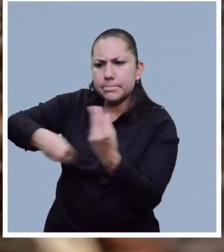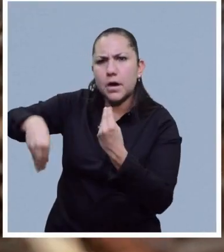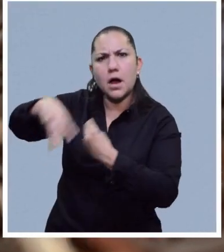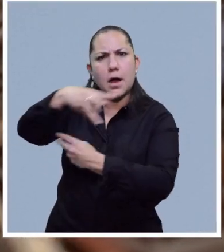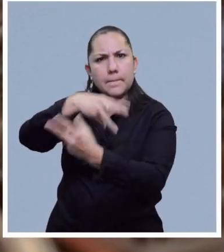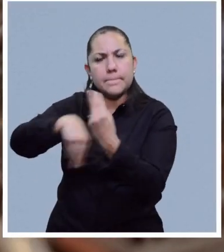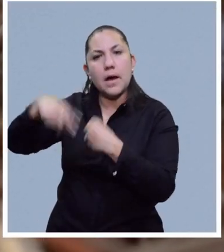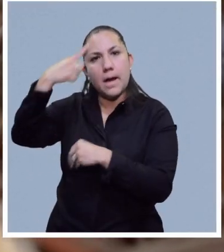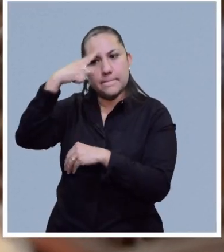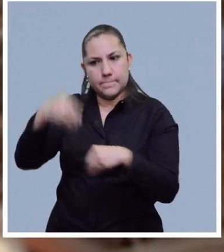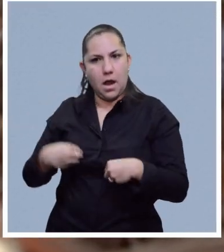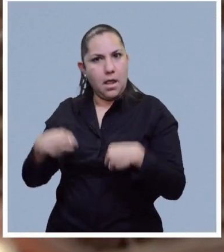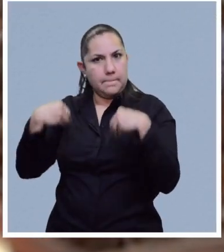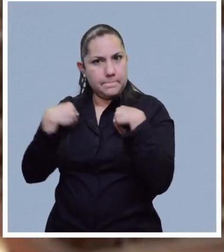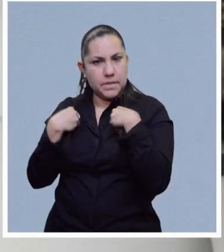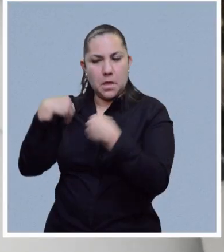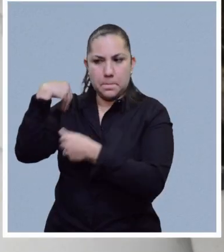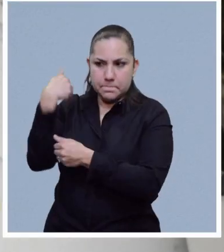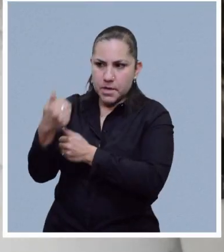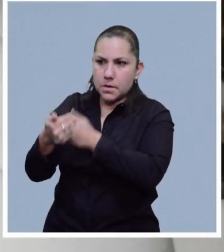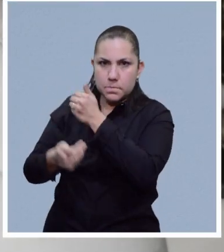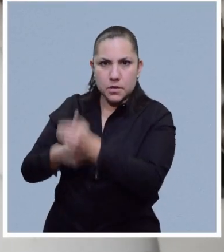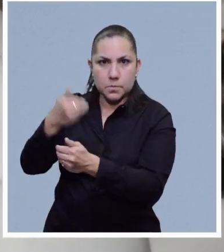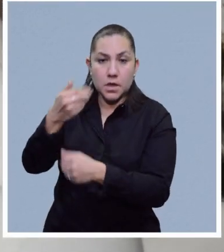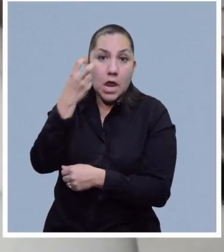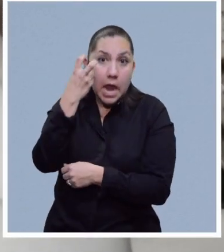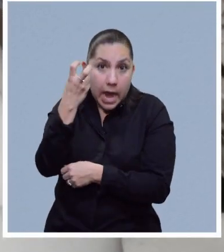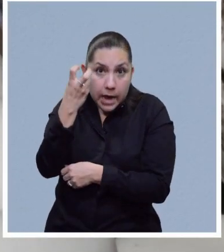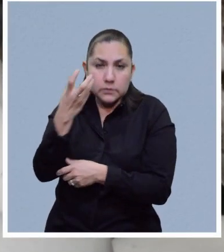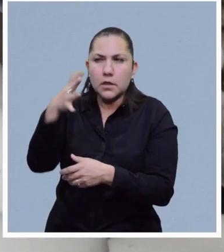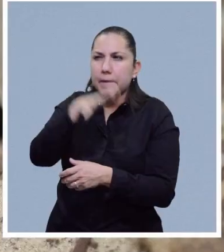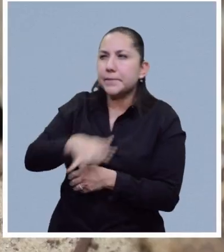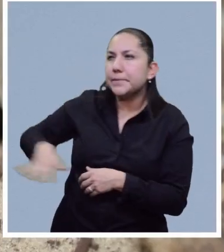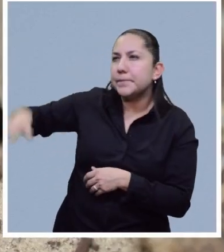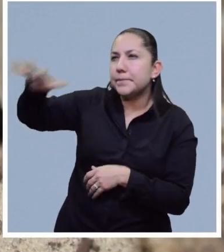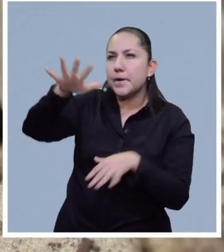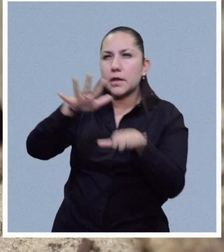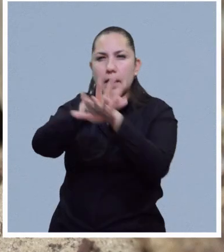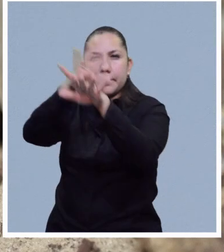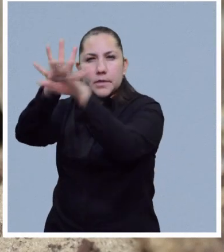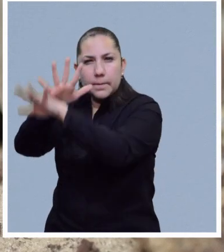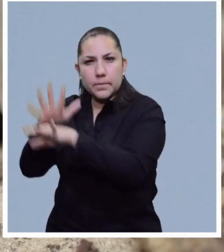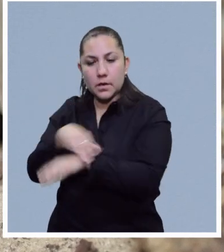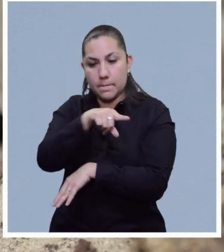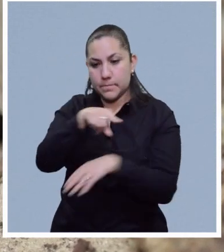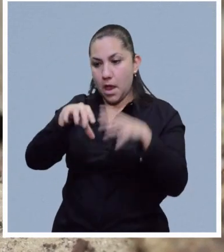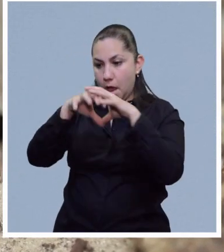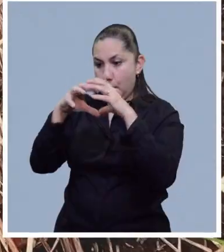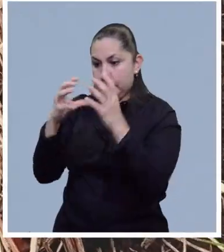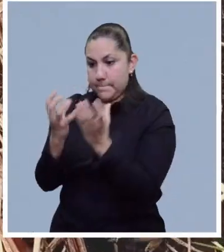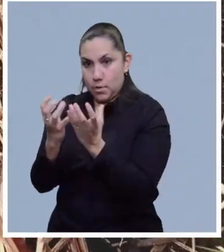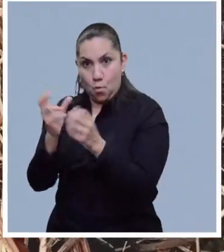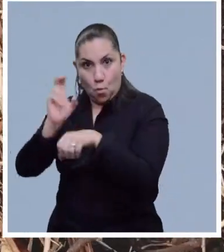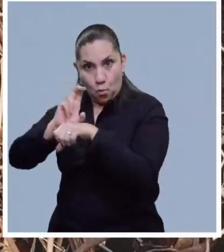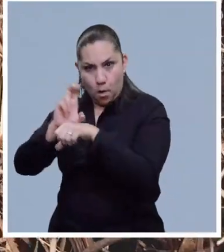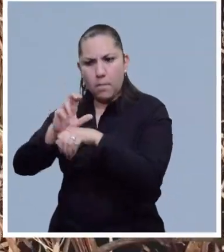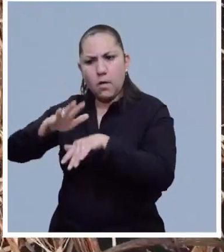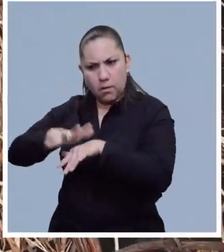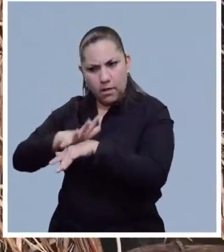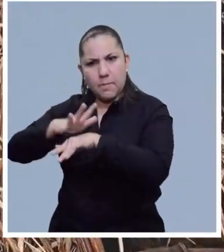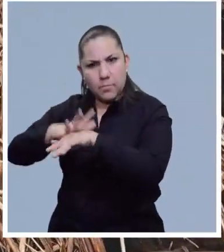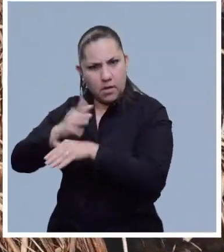un ser vivo. Su evolución a lo largo de los años es muestra de su capacidad de adaptación a las transformaciones de la naturaleza.